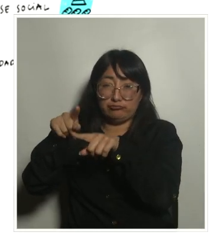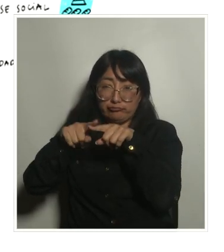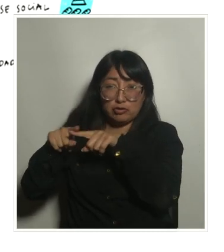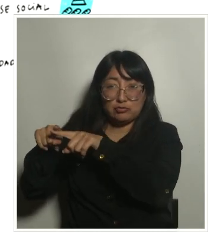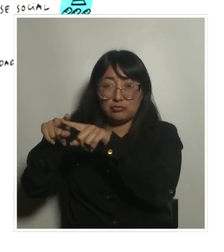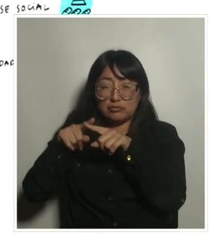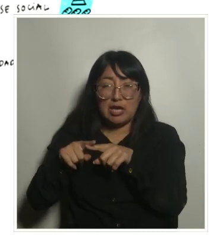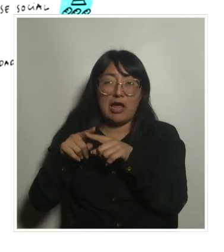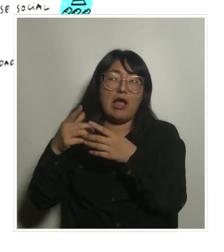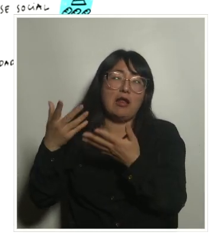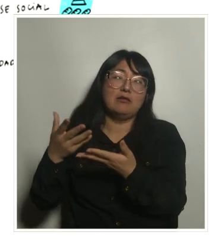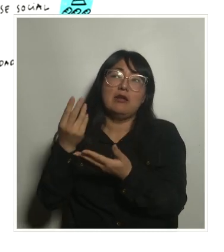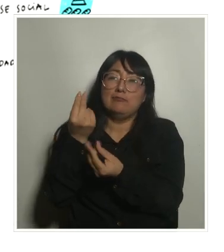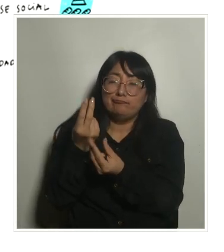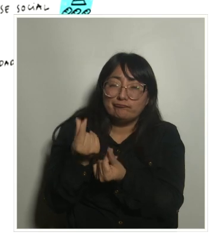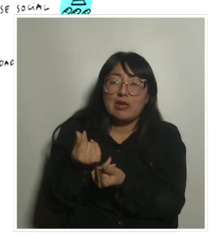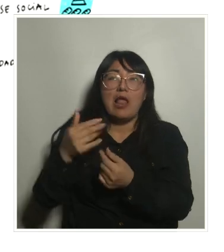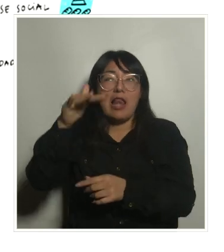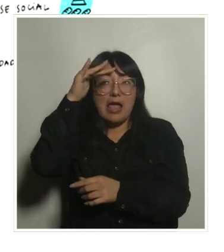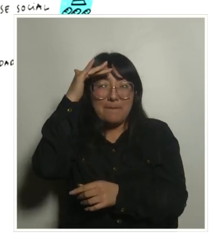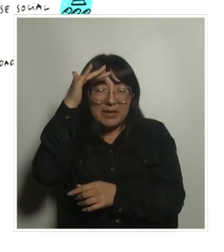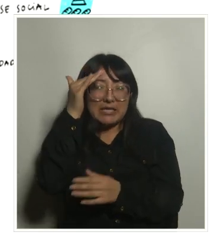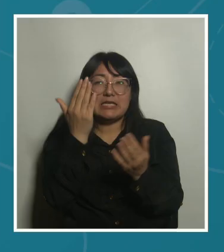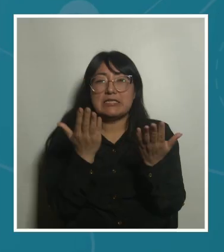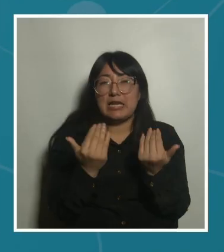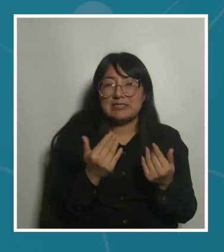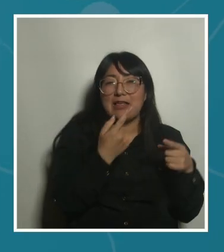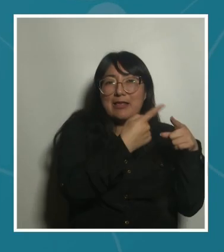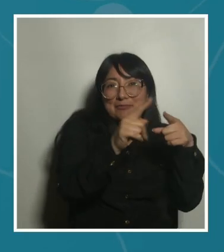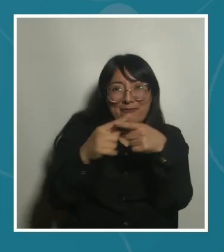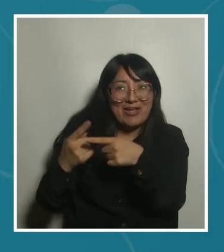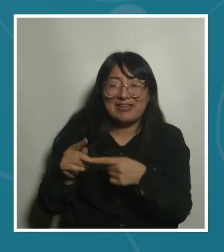las experiencias y las necesidades se van multiplicando.